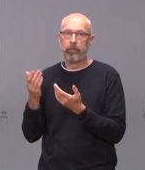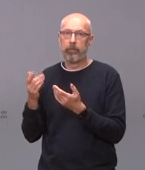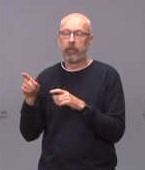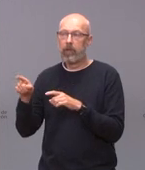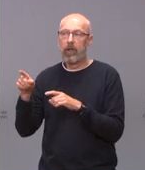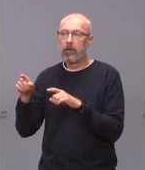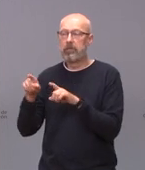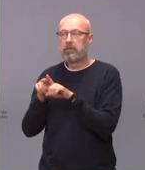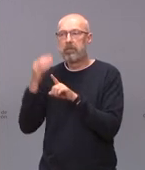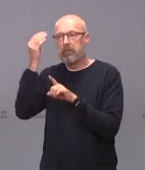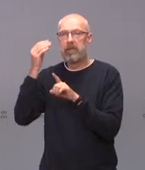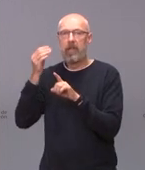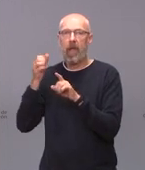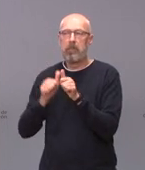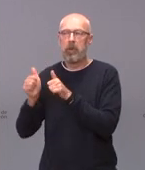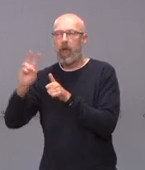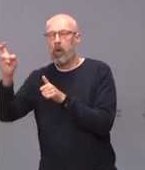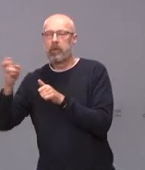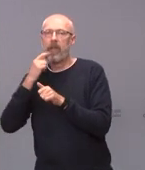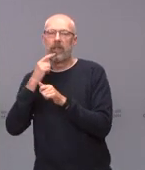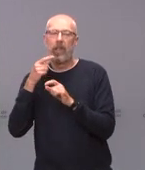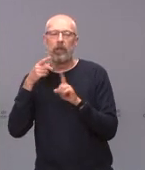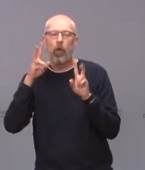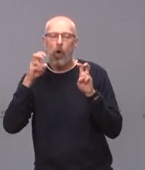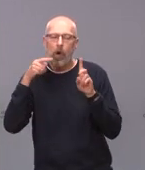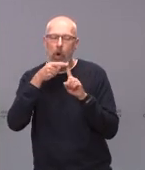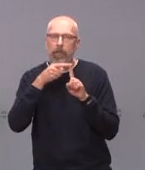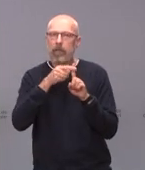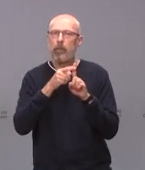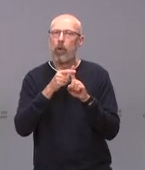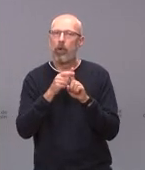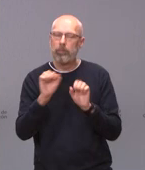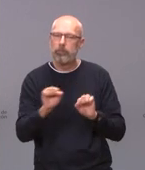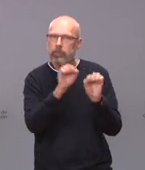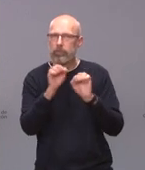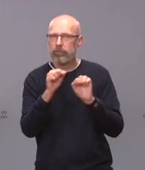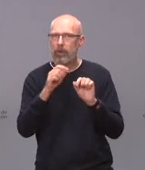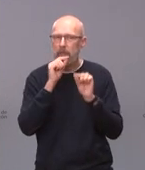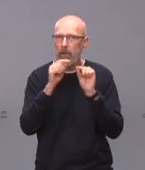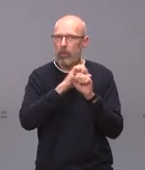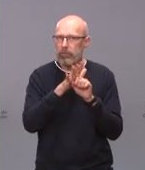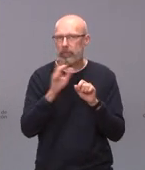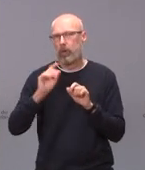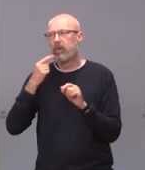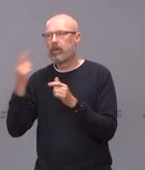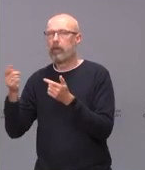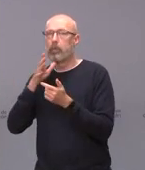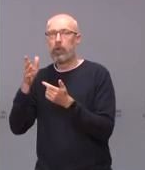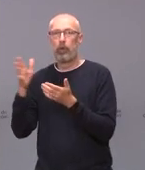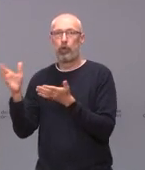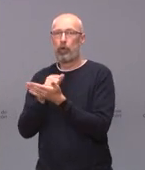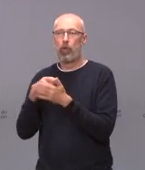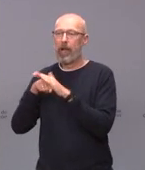efectiva contra la pandemia entre otras cosas porque lo que ha hecho ha sido subcontratarla cuando un presidente subcontrata su gestión para todo